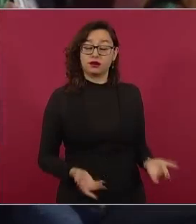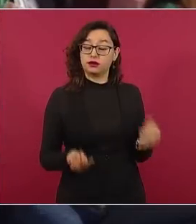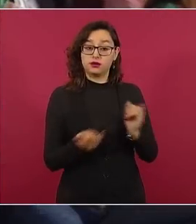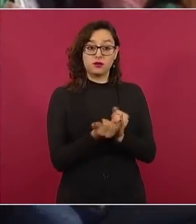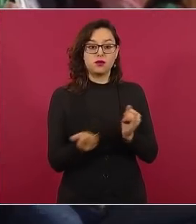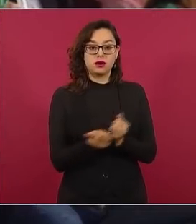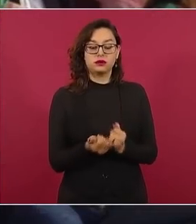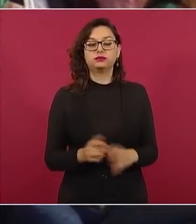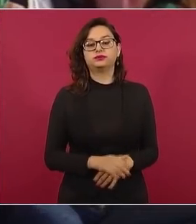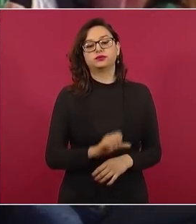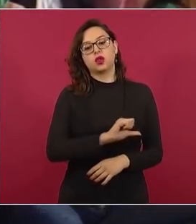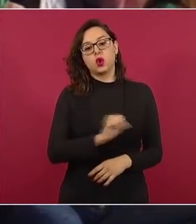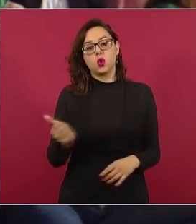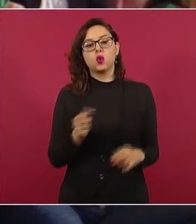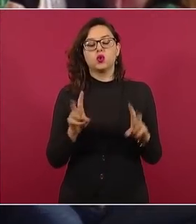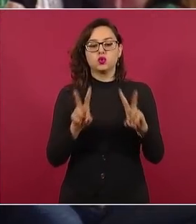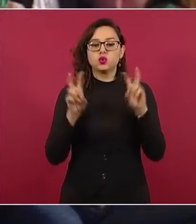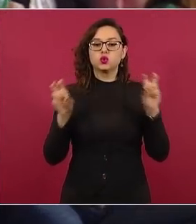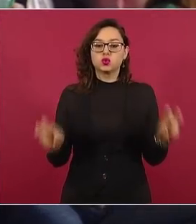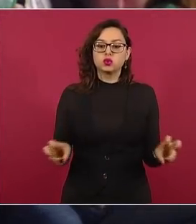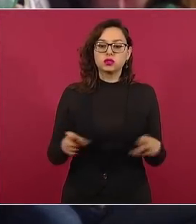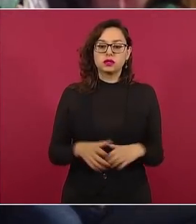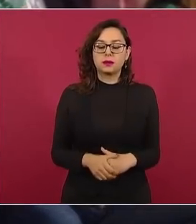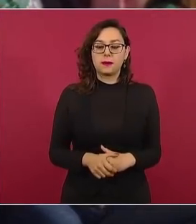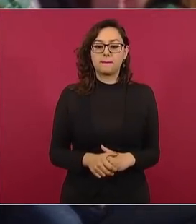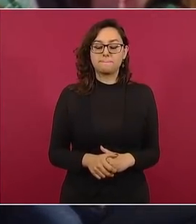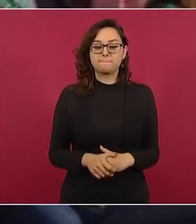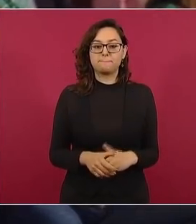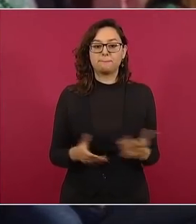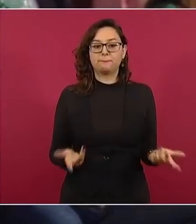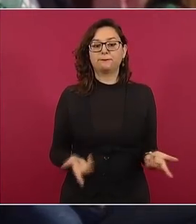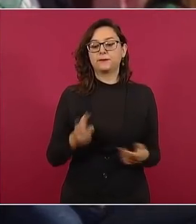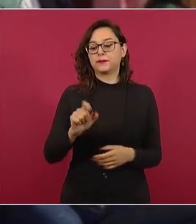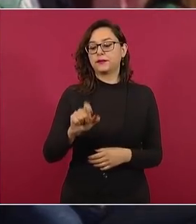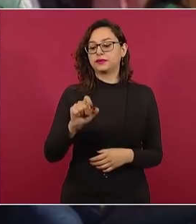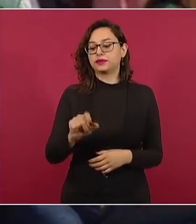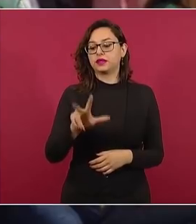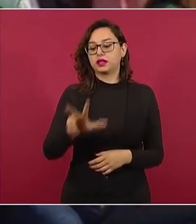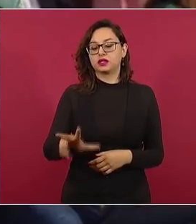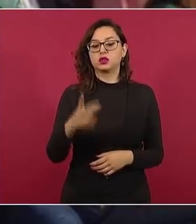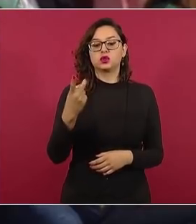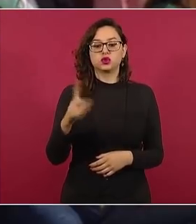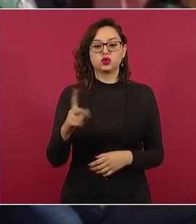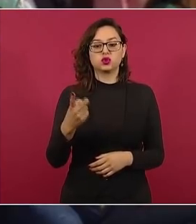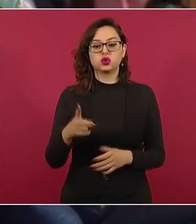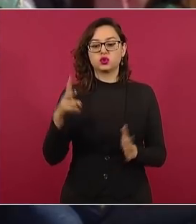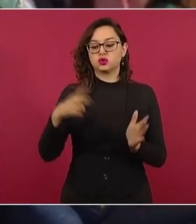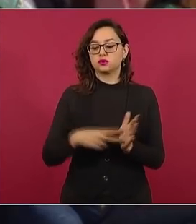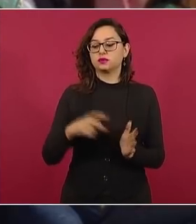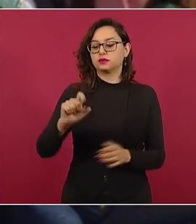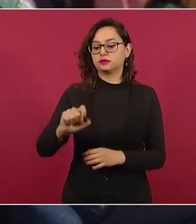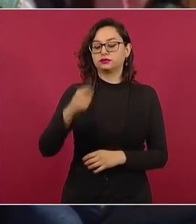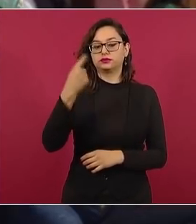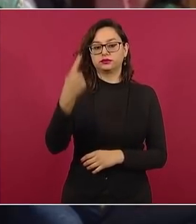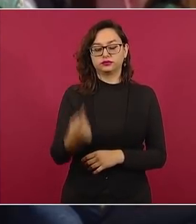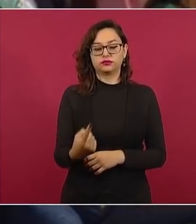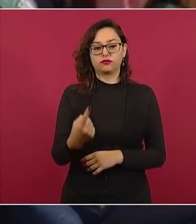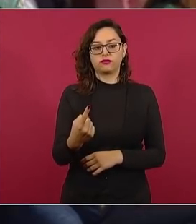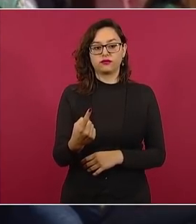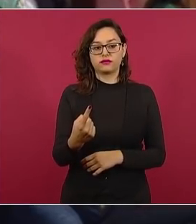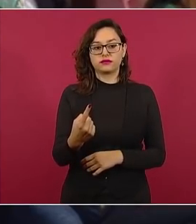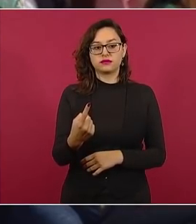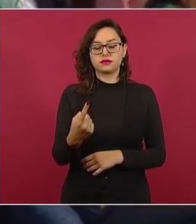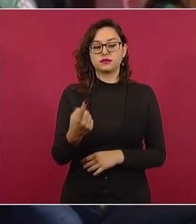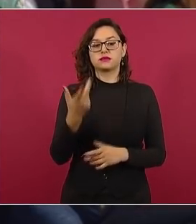Me gustaría saber cómo va este plan que usted había planteado aquí el 28 de diciembre de 2021 para que